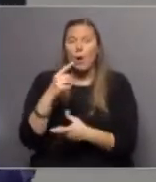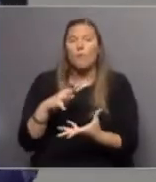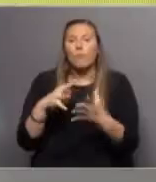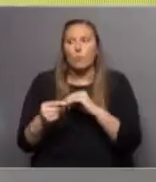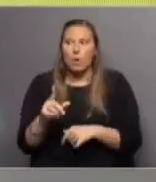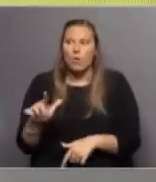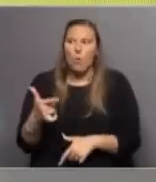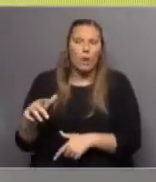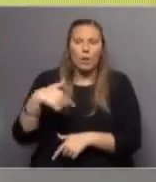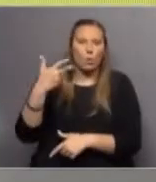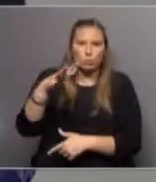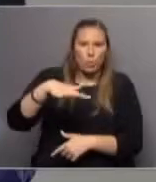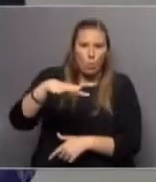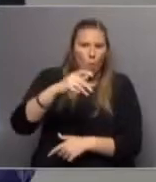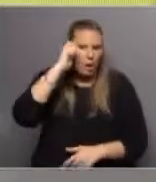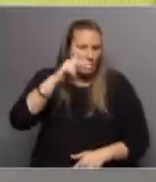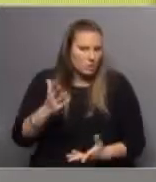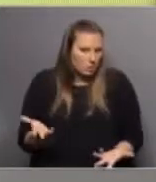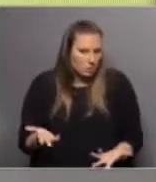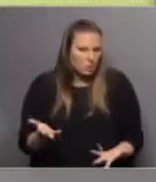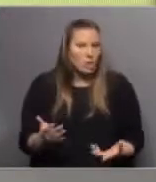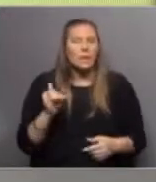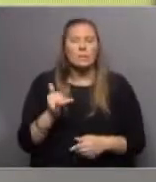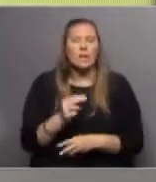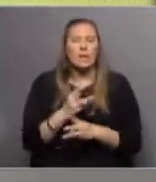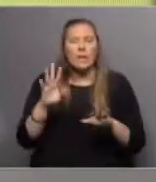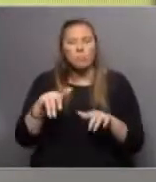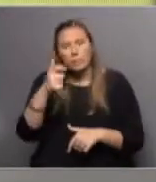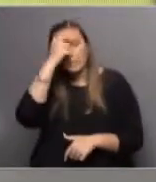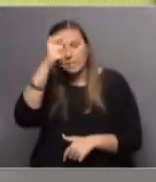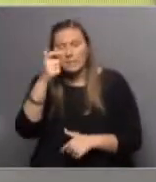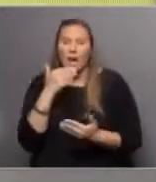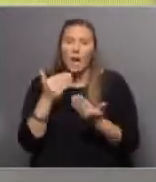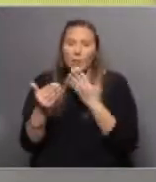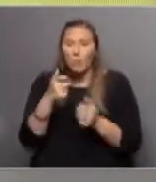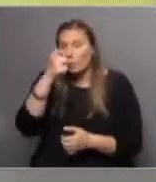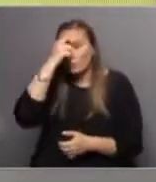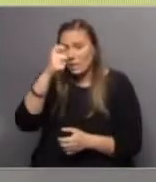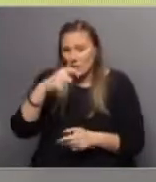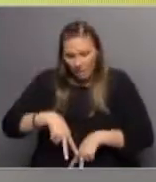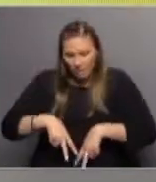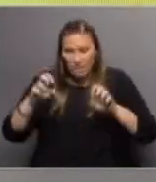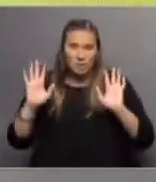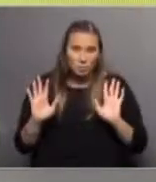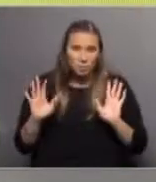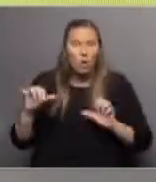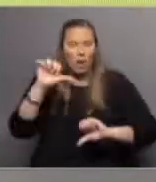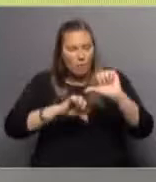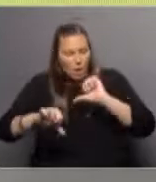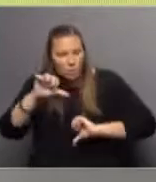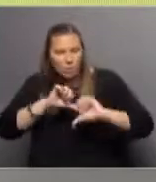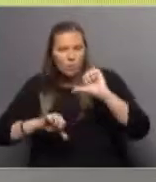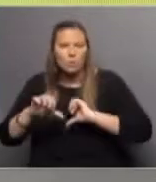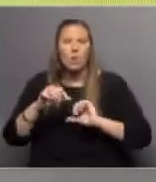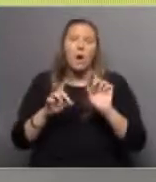otros lugares, ¿no? En cuanto a su capacitación. Exacto, porque generalmente en Sobreciencia hablamos de la ciencia en la investigación, ¿no? En los laboratorios,